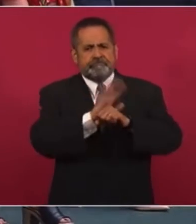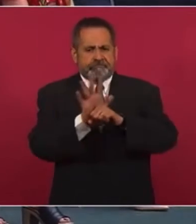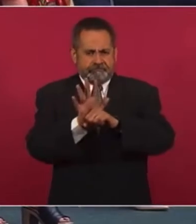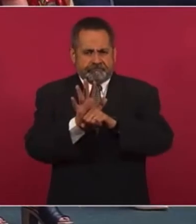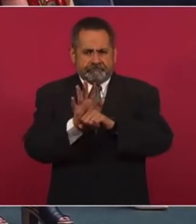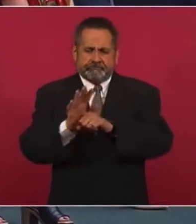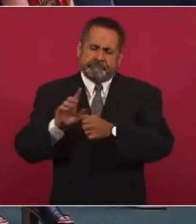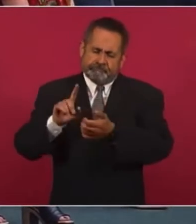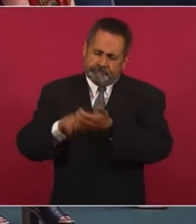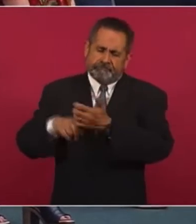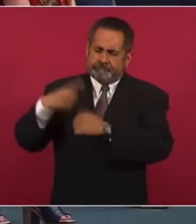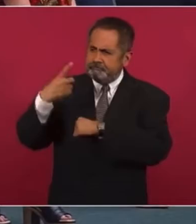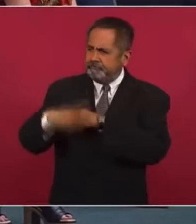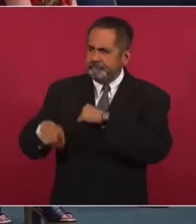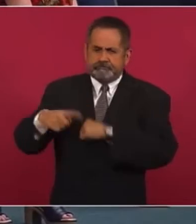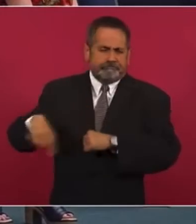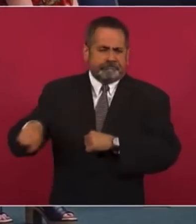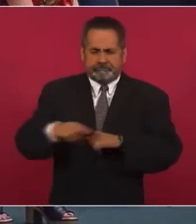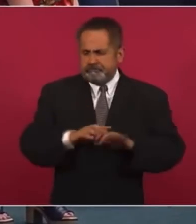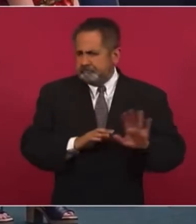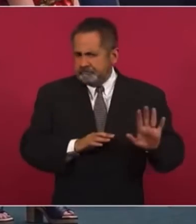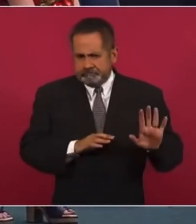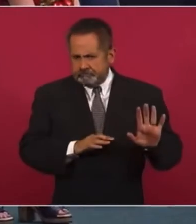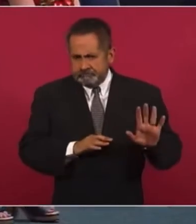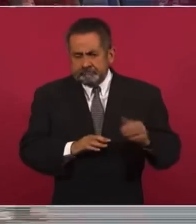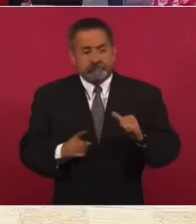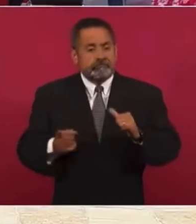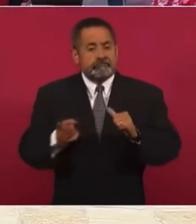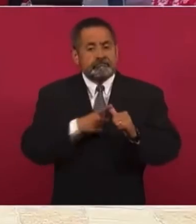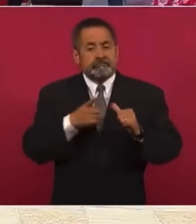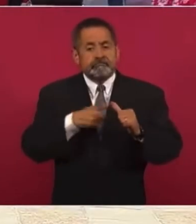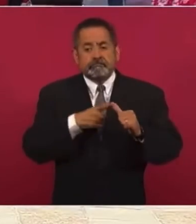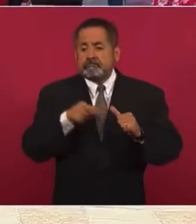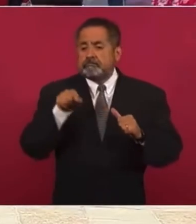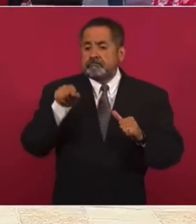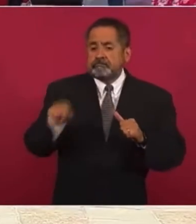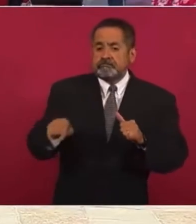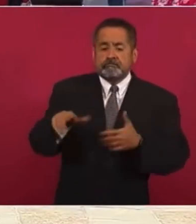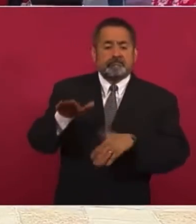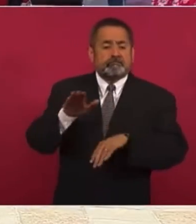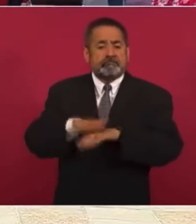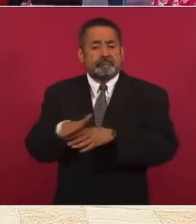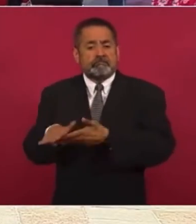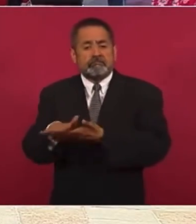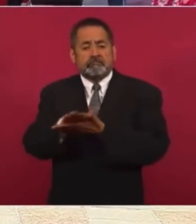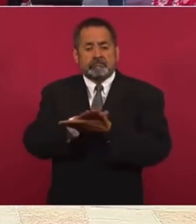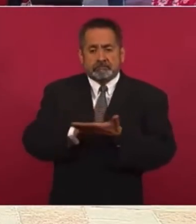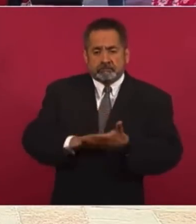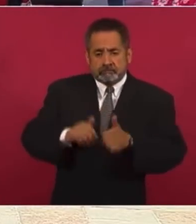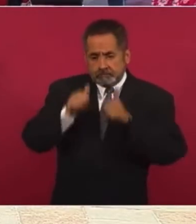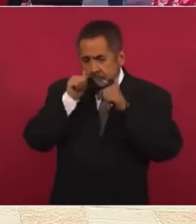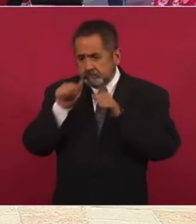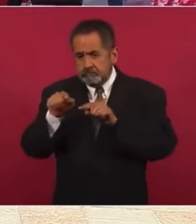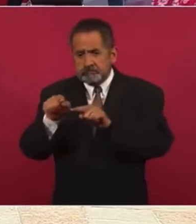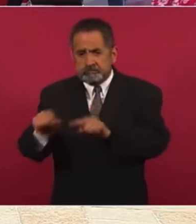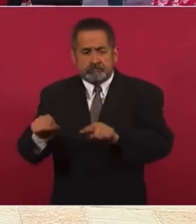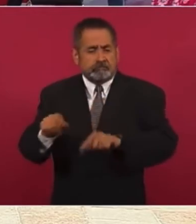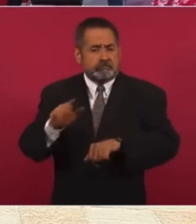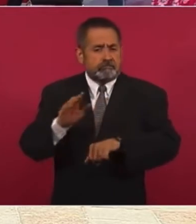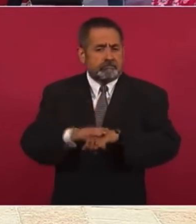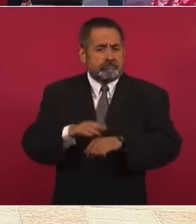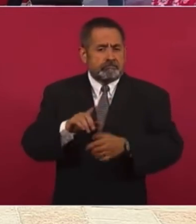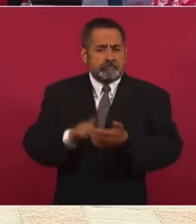causó, atendiendo de abajo hacia arriba, atendiendo a los más